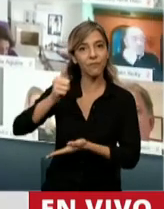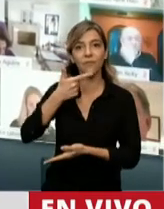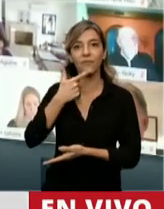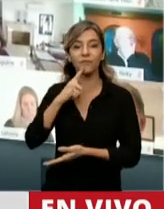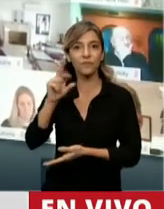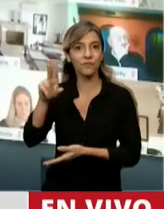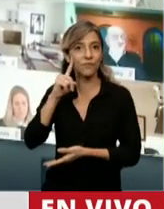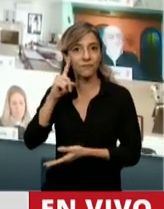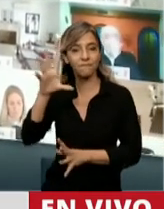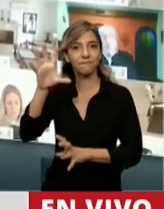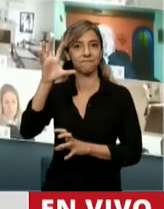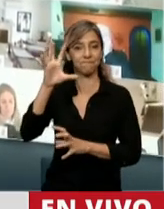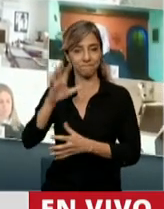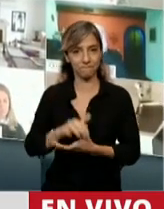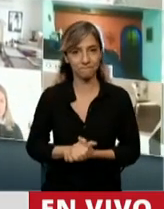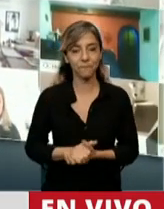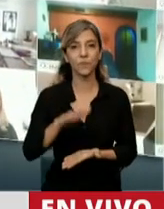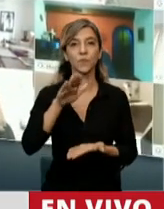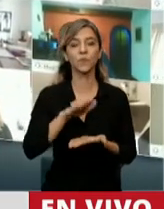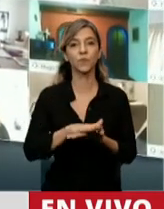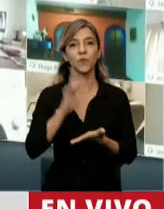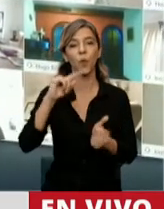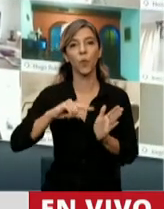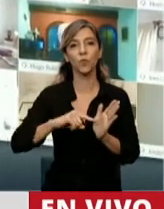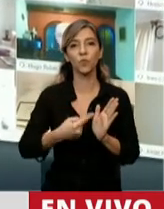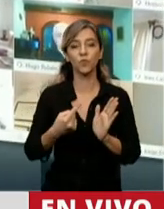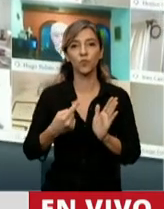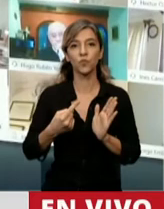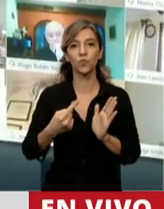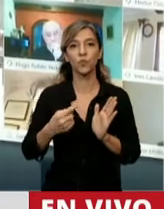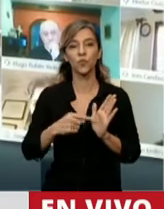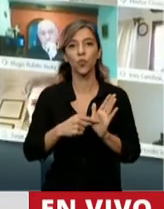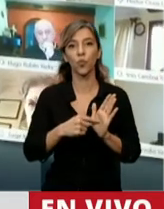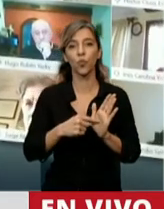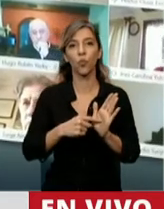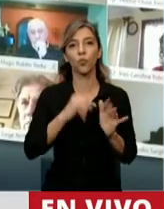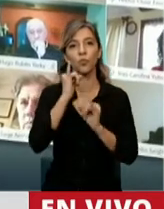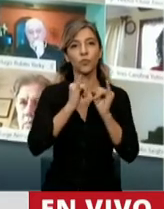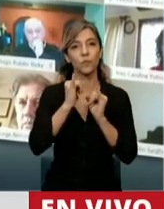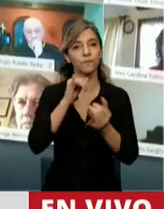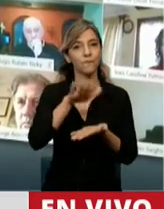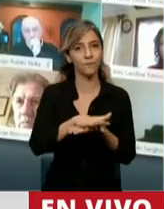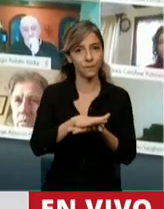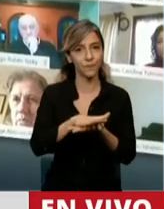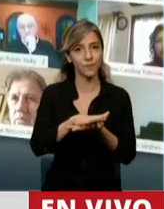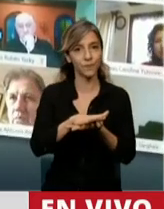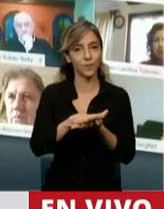había dicho. Respecto al punto vinculado a la repatriación de bienes